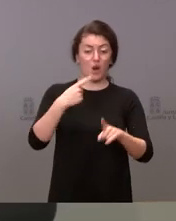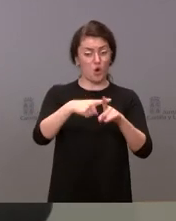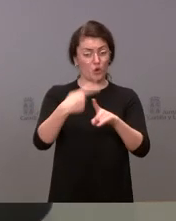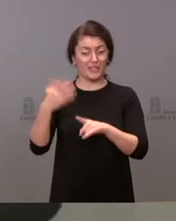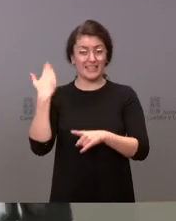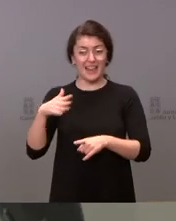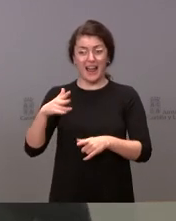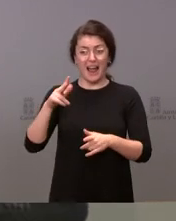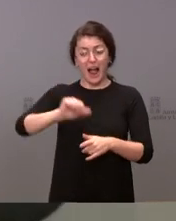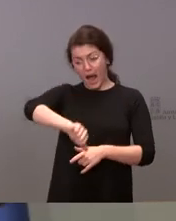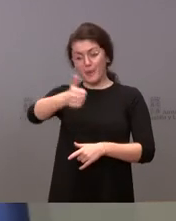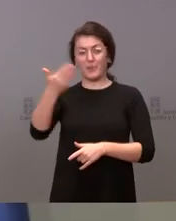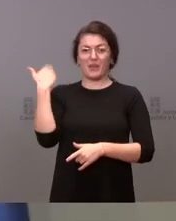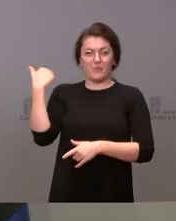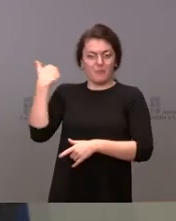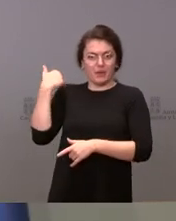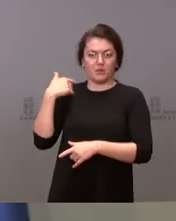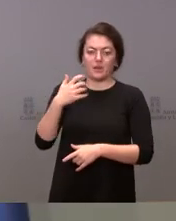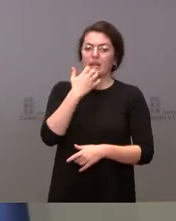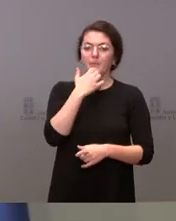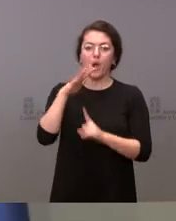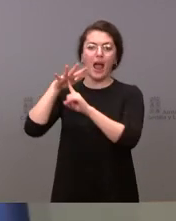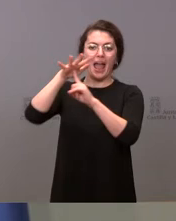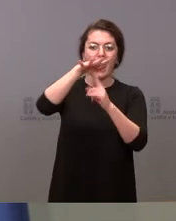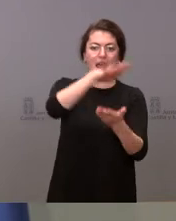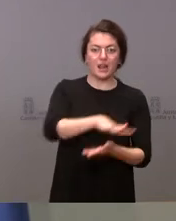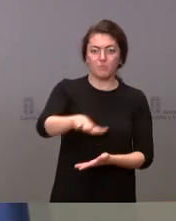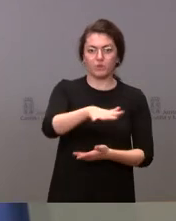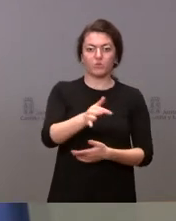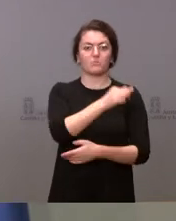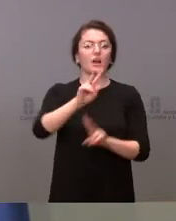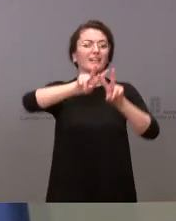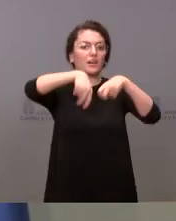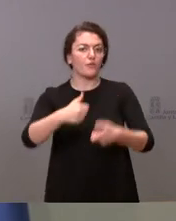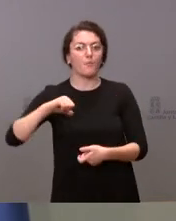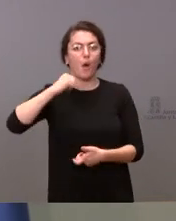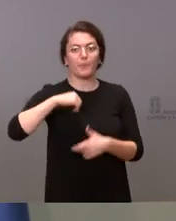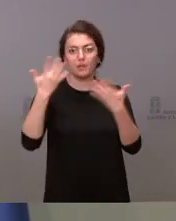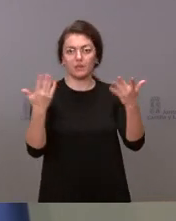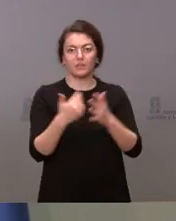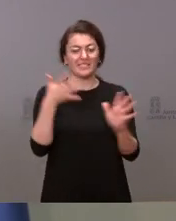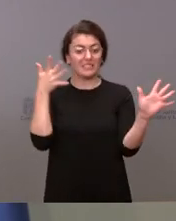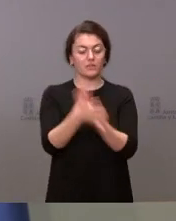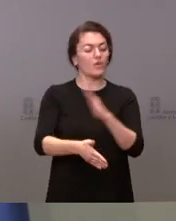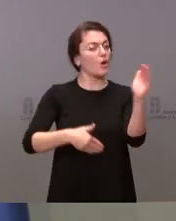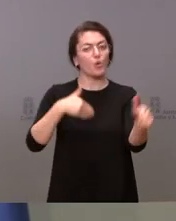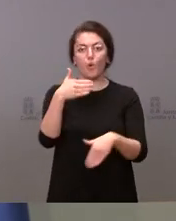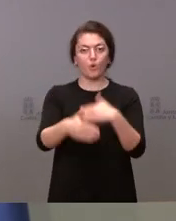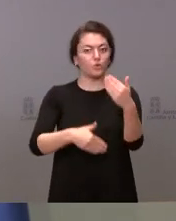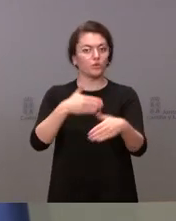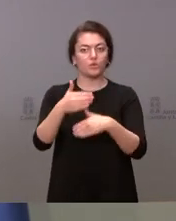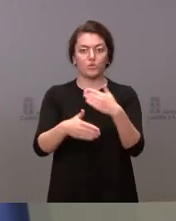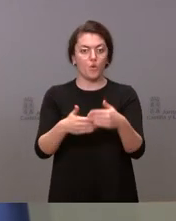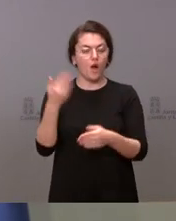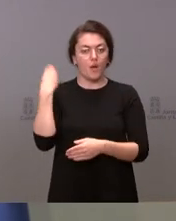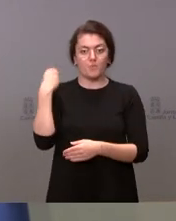desde el helipuerto hasta las reformas en el hospital. Se trata de continuar en una actividad que ya